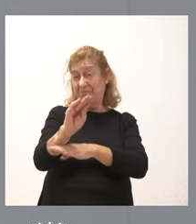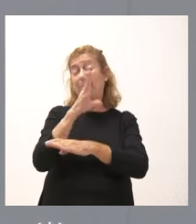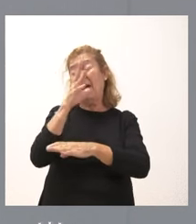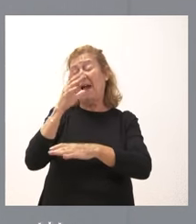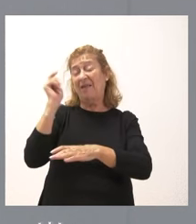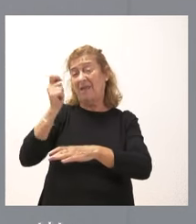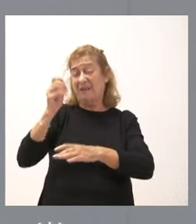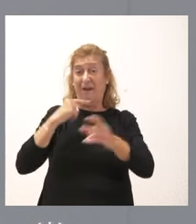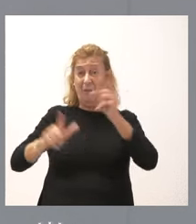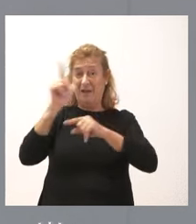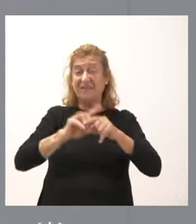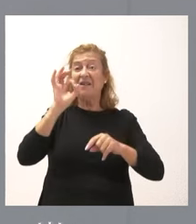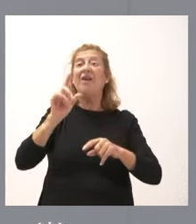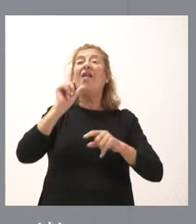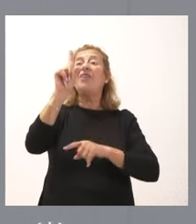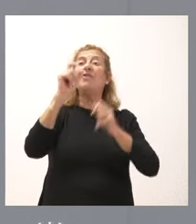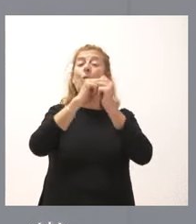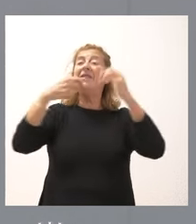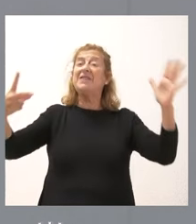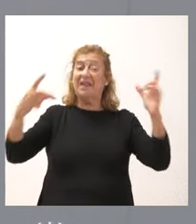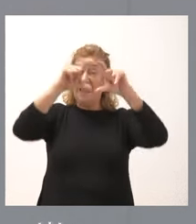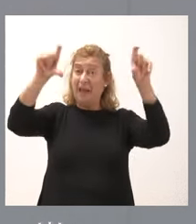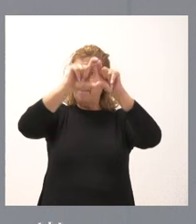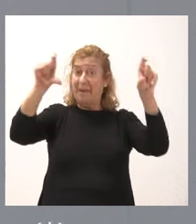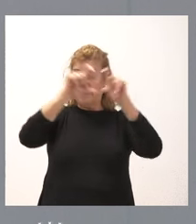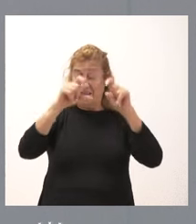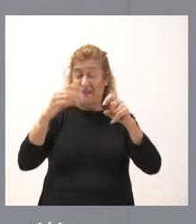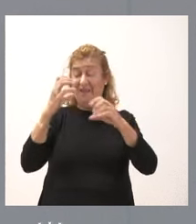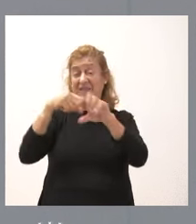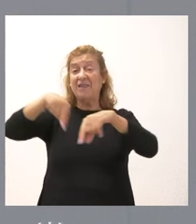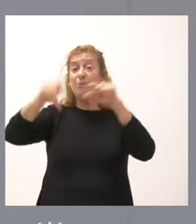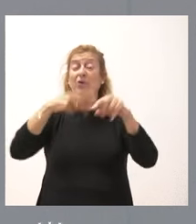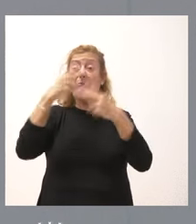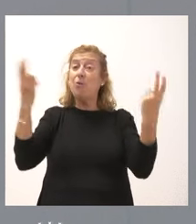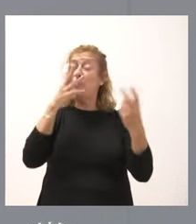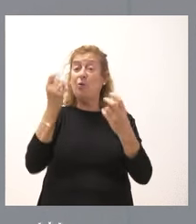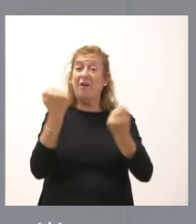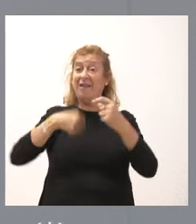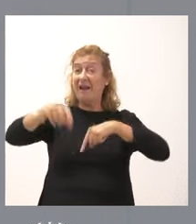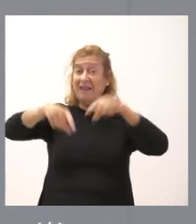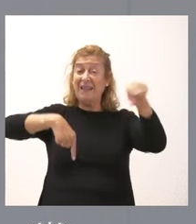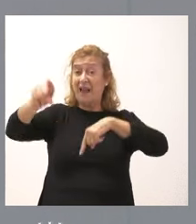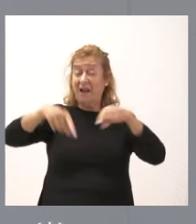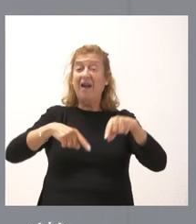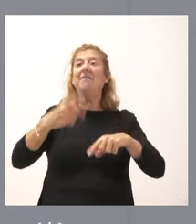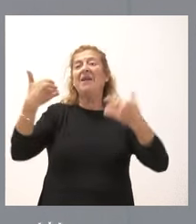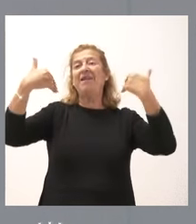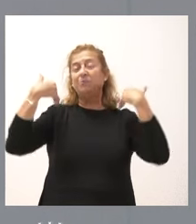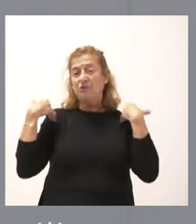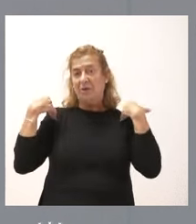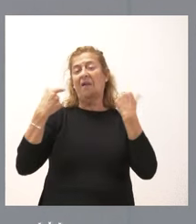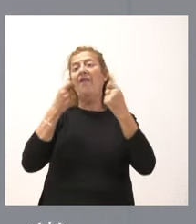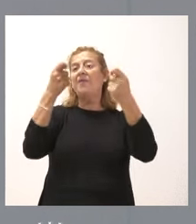Son 127 las empresas concesionarias de transporte público de viajeros por carreteras que son los responsables de la